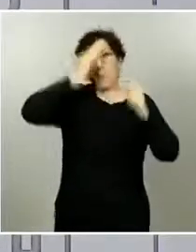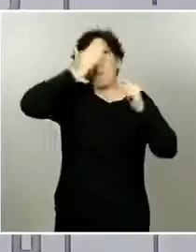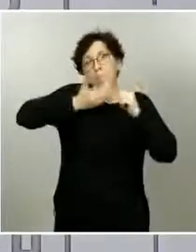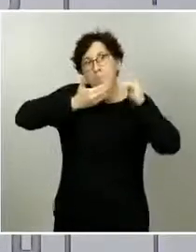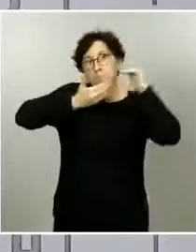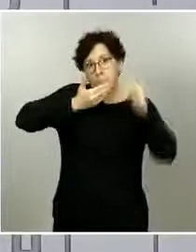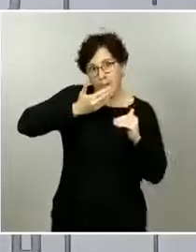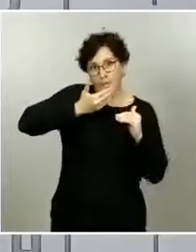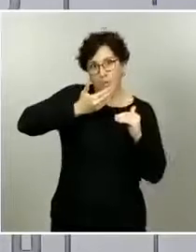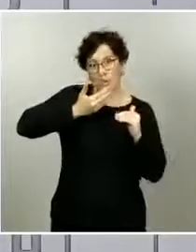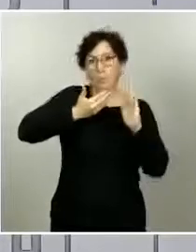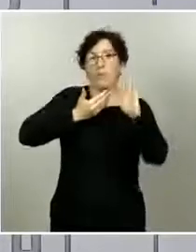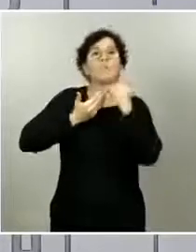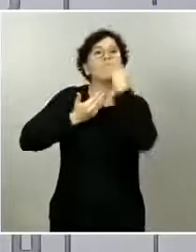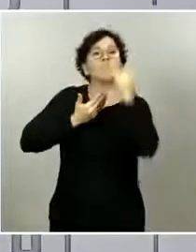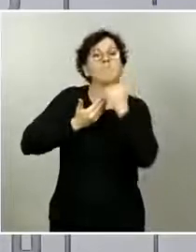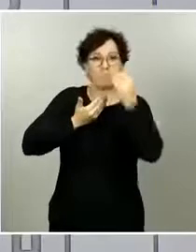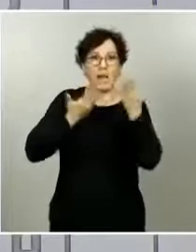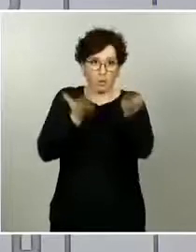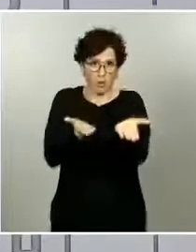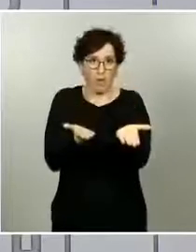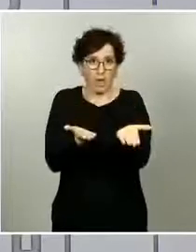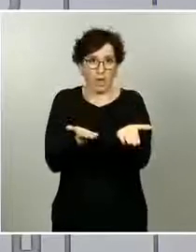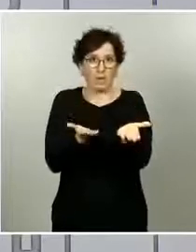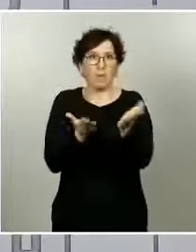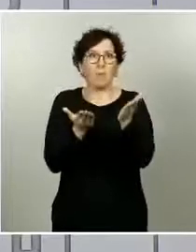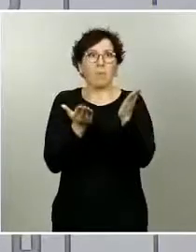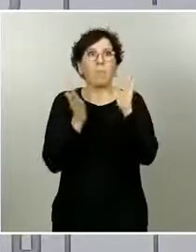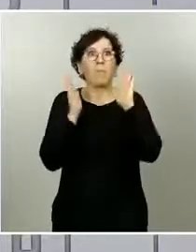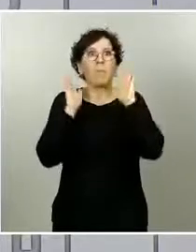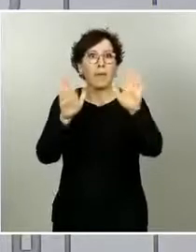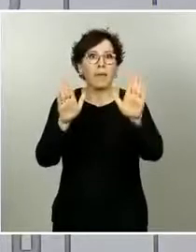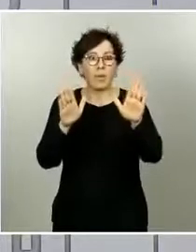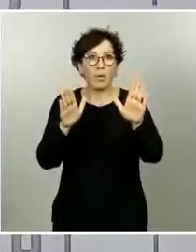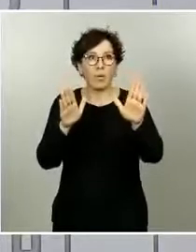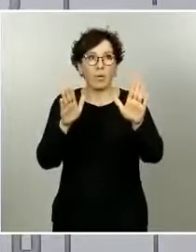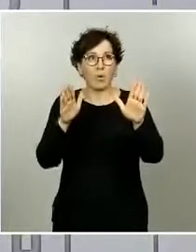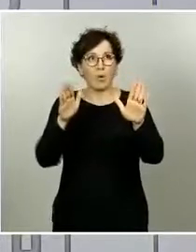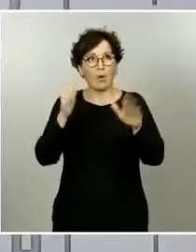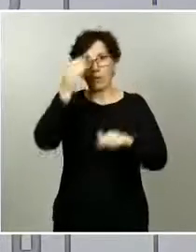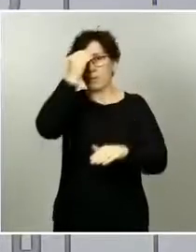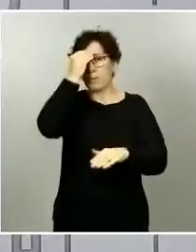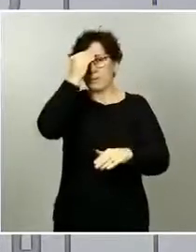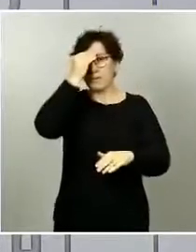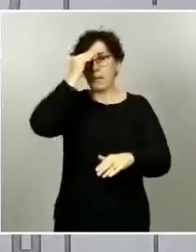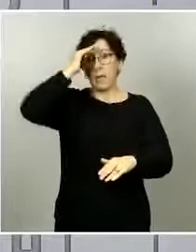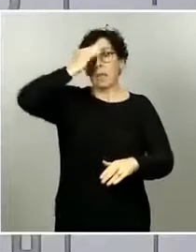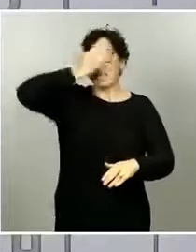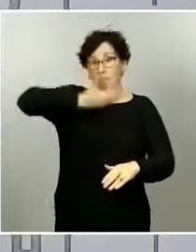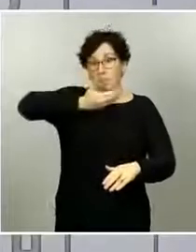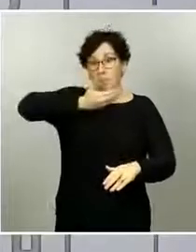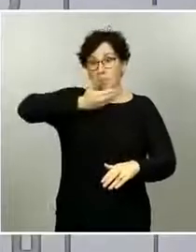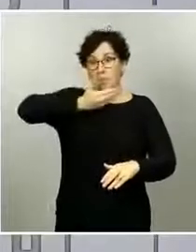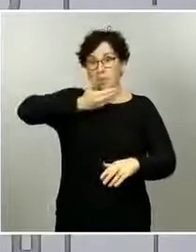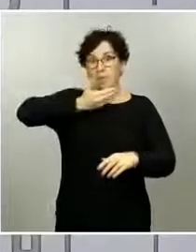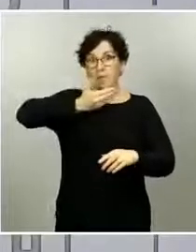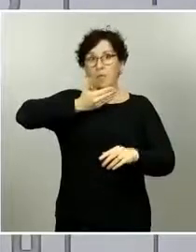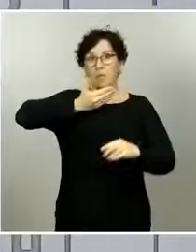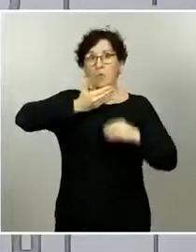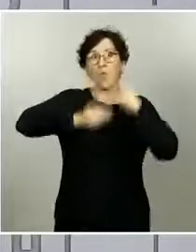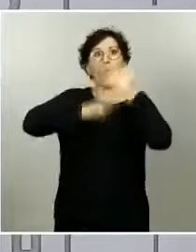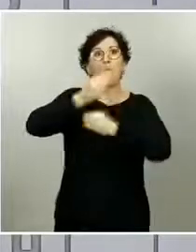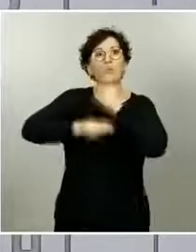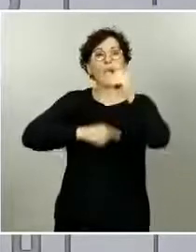máximo. Una mascarilla reduce, una visera reduce menos, pero puede ayudar. Lo que no podemos pretender